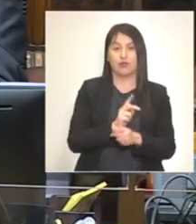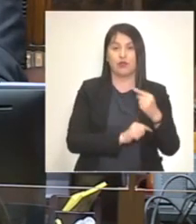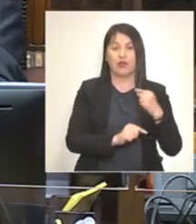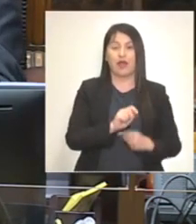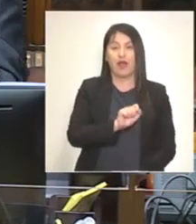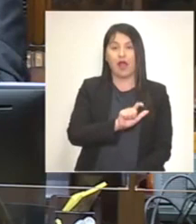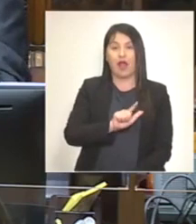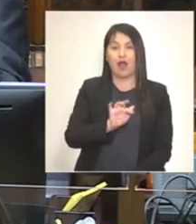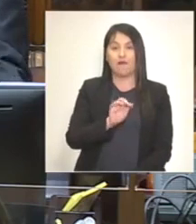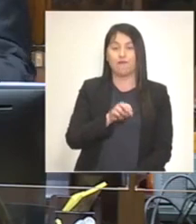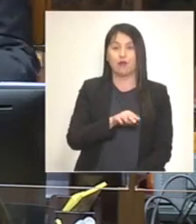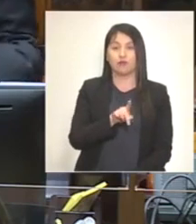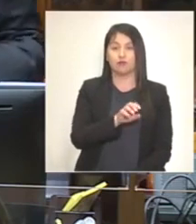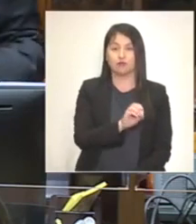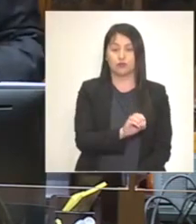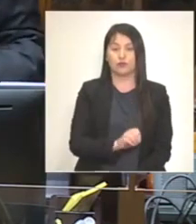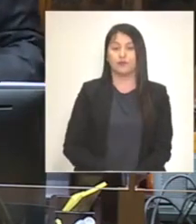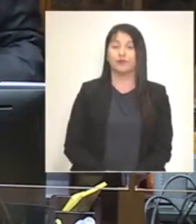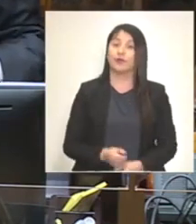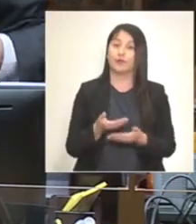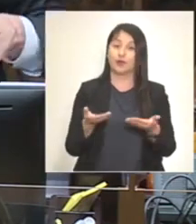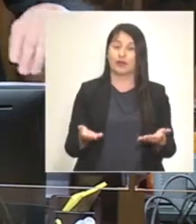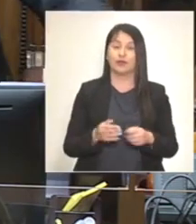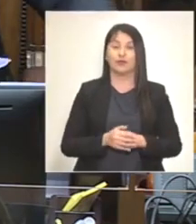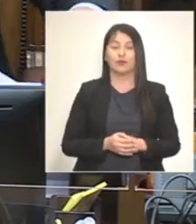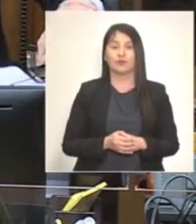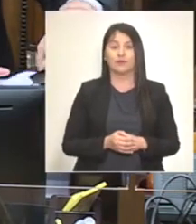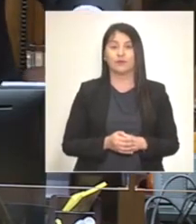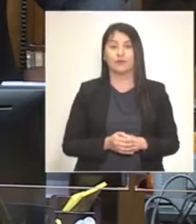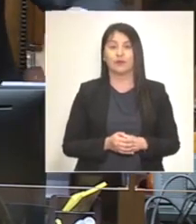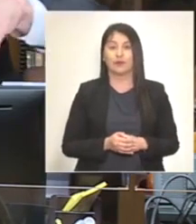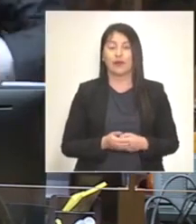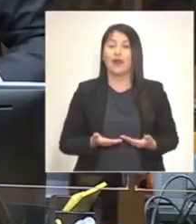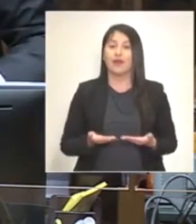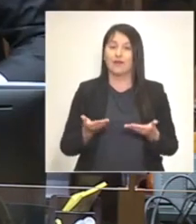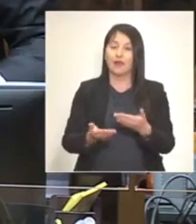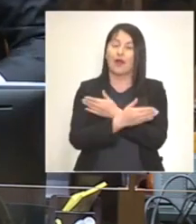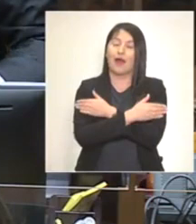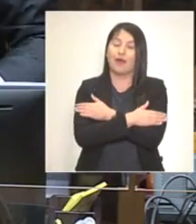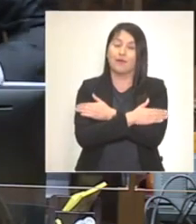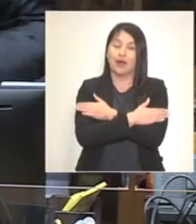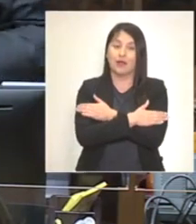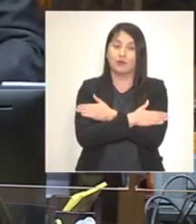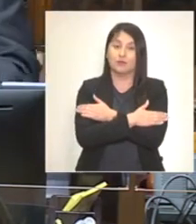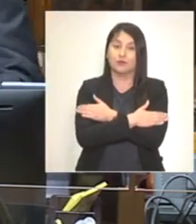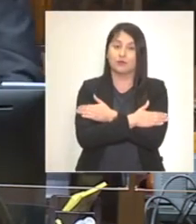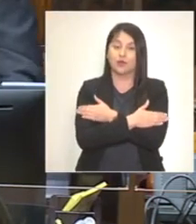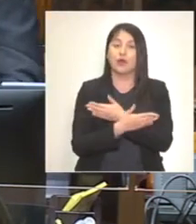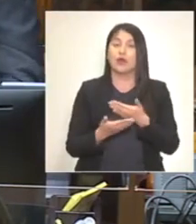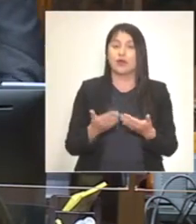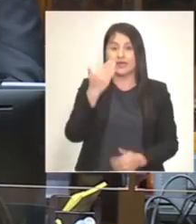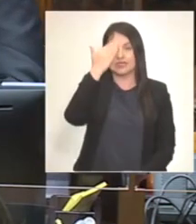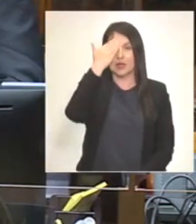Alfonso Pérez Guiñes. Por tanto, enviamos un gran abrazo y saludo ante un nuevo aniversario